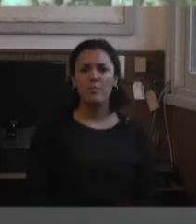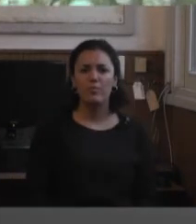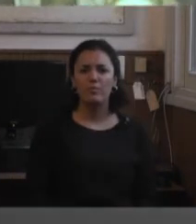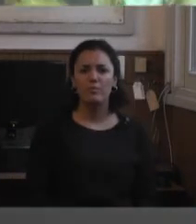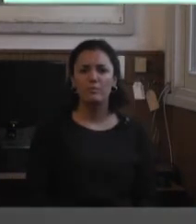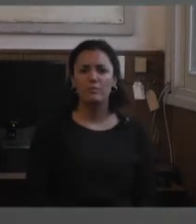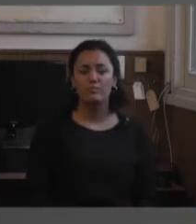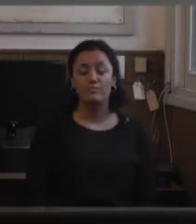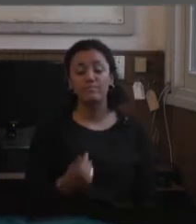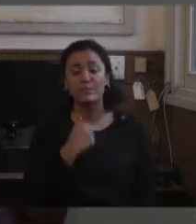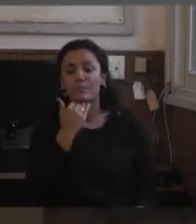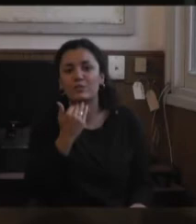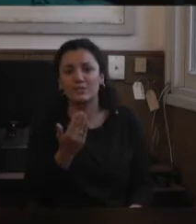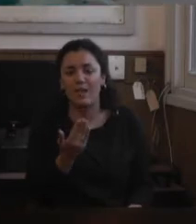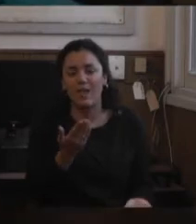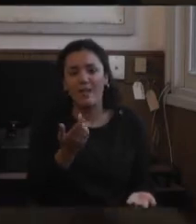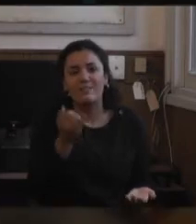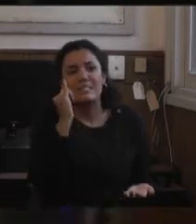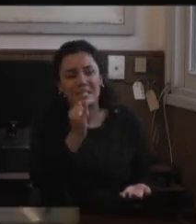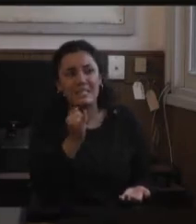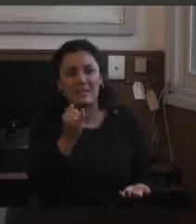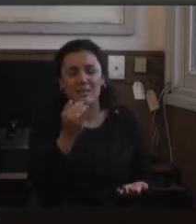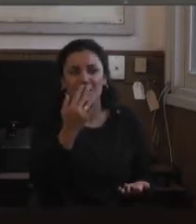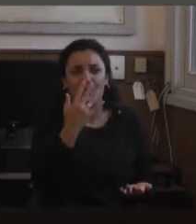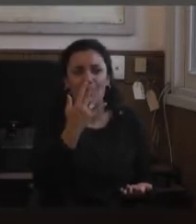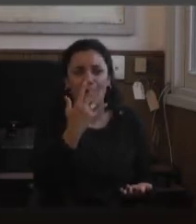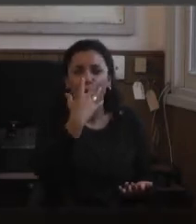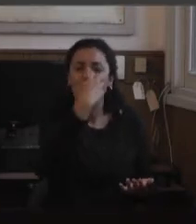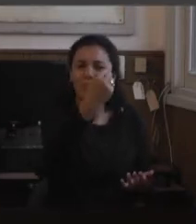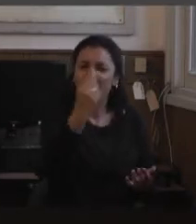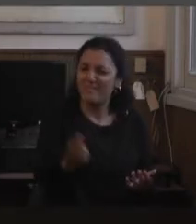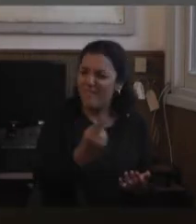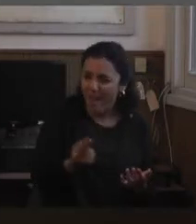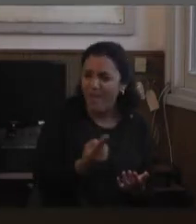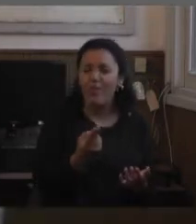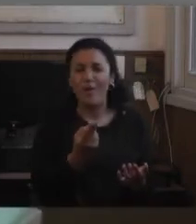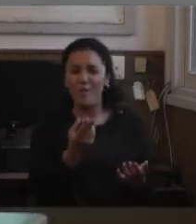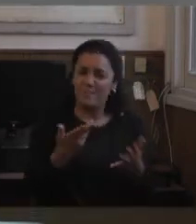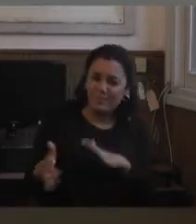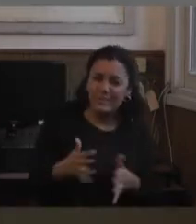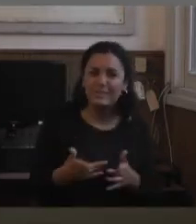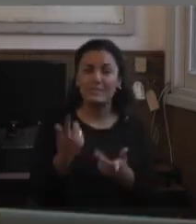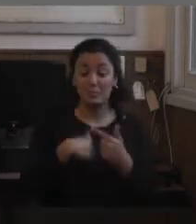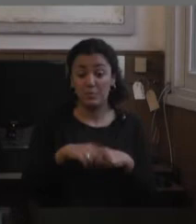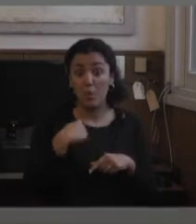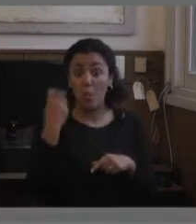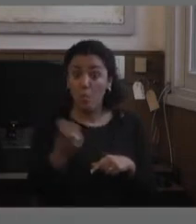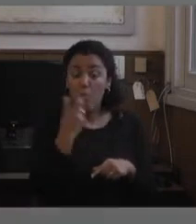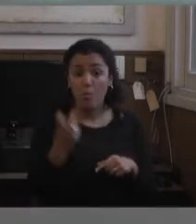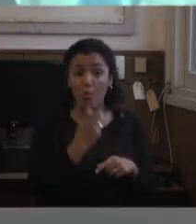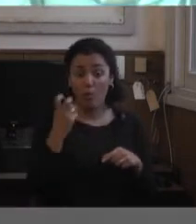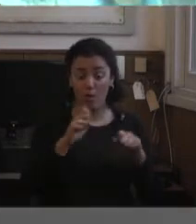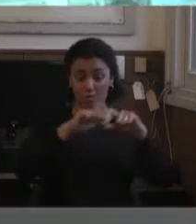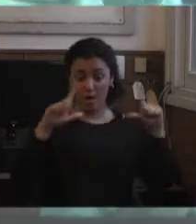No sé, yo sé que suena absurdo, pero no tanto. Entonces, busco imágenes y ahí es donde yo me